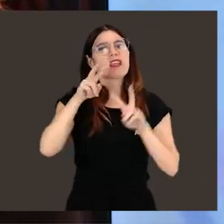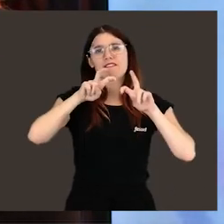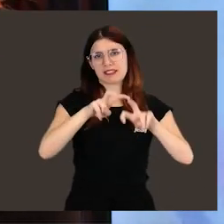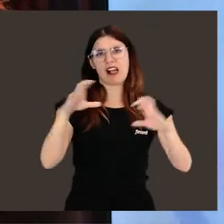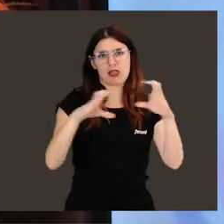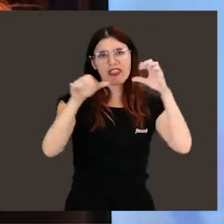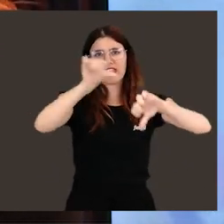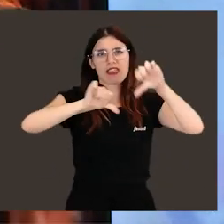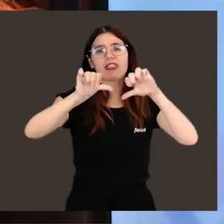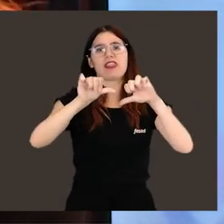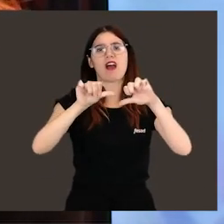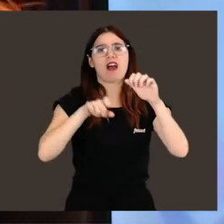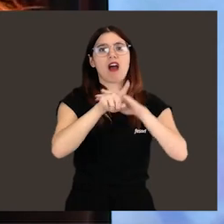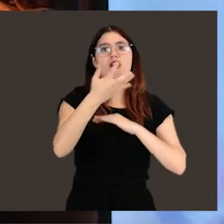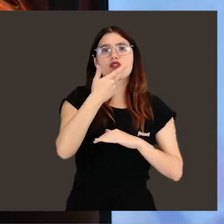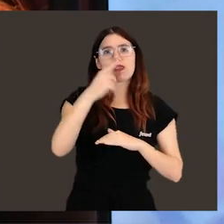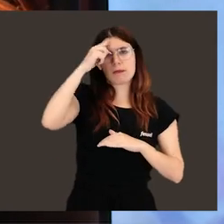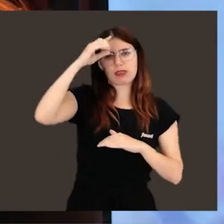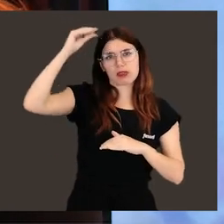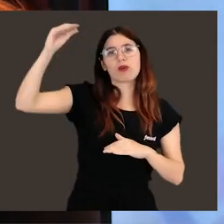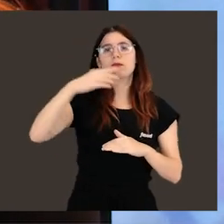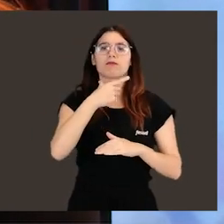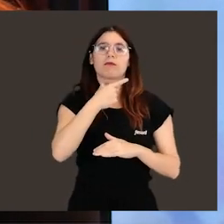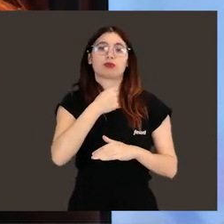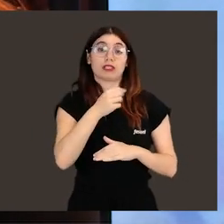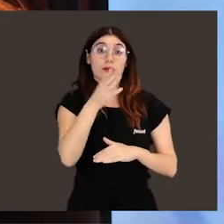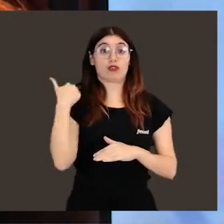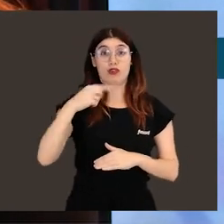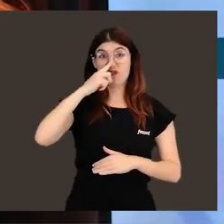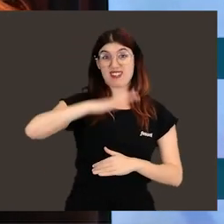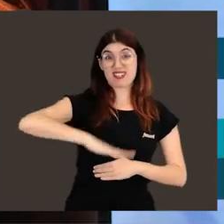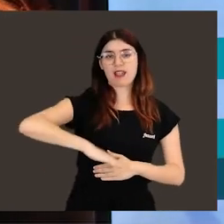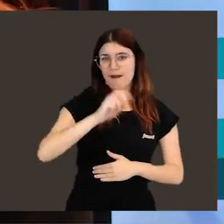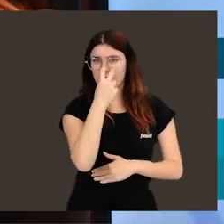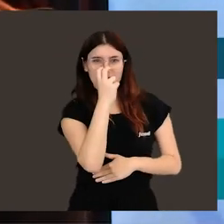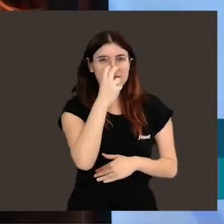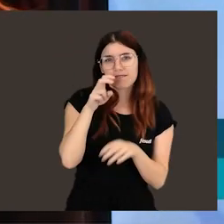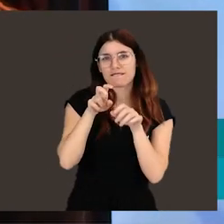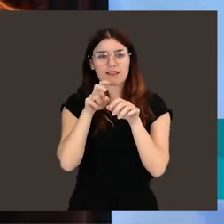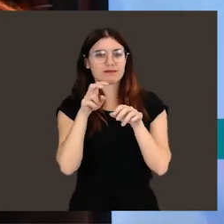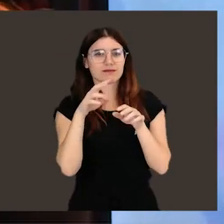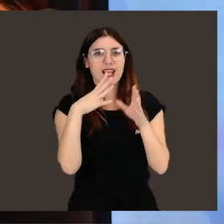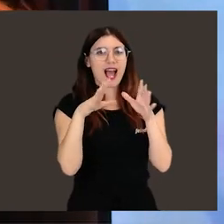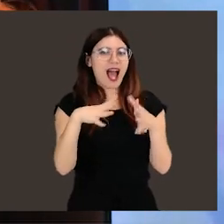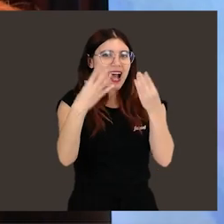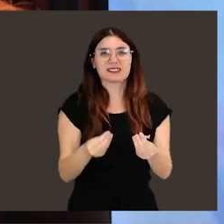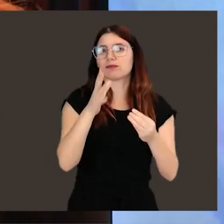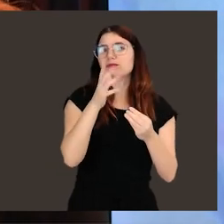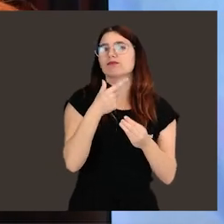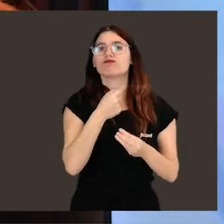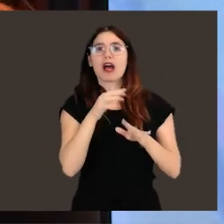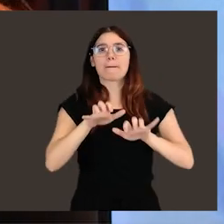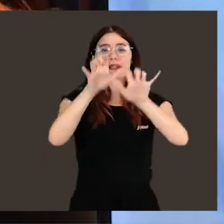relacionado con la investigación, con la ciencia, con avanzar en el conocimiento. Porque yo era una niña muy, muy, muy curiosa que le gustaba aprender